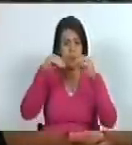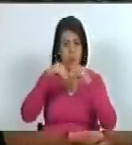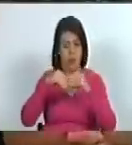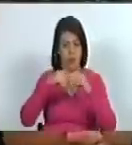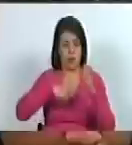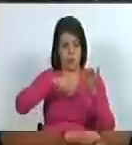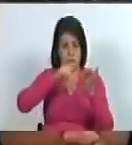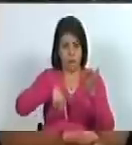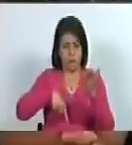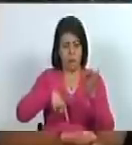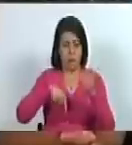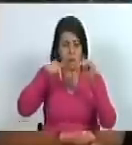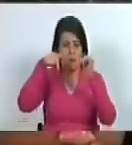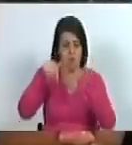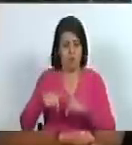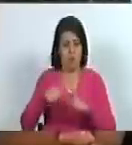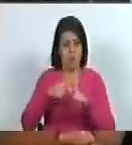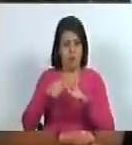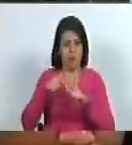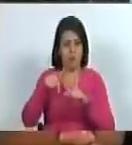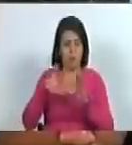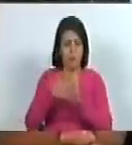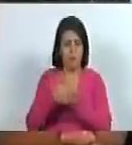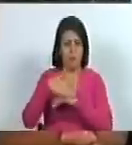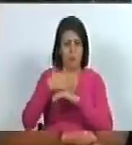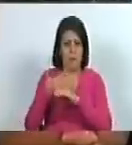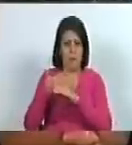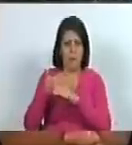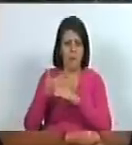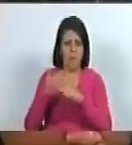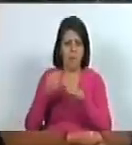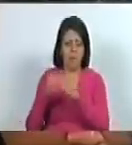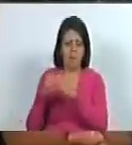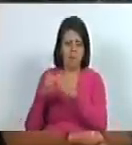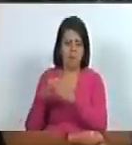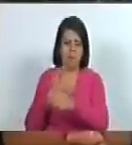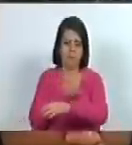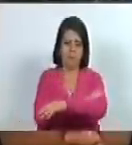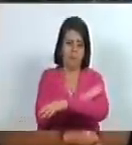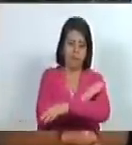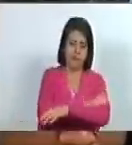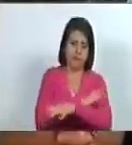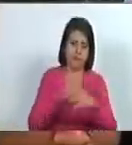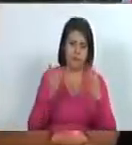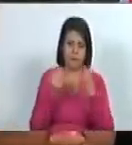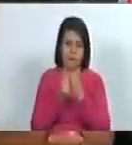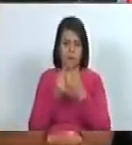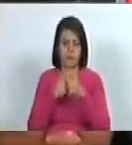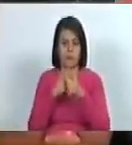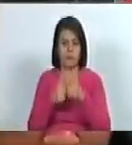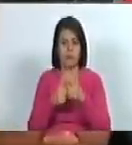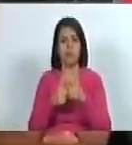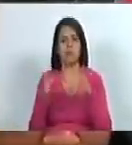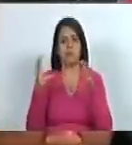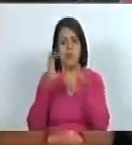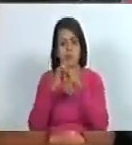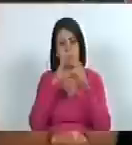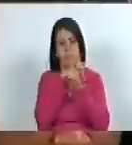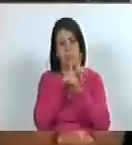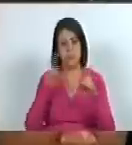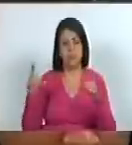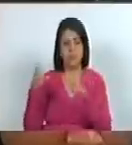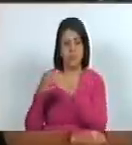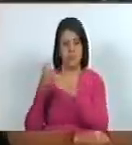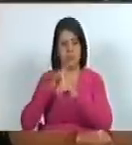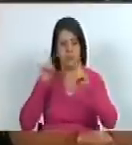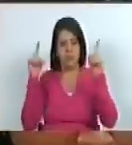que se va a firmar el día de hoy con la bancada de la oposición de la alianza democrática y la fracción